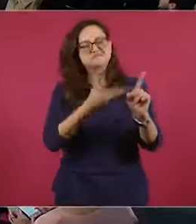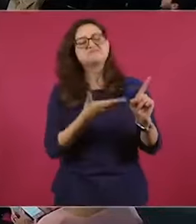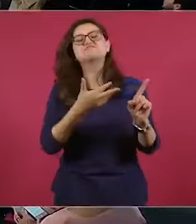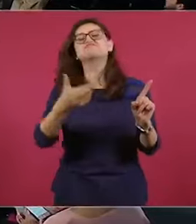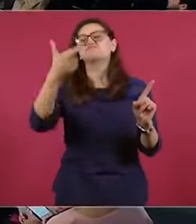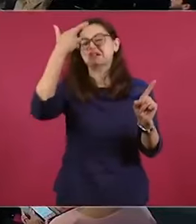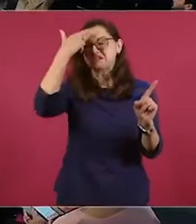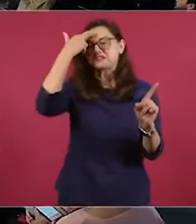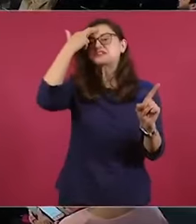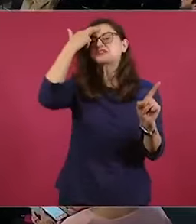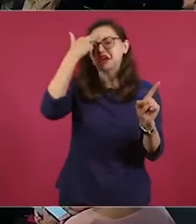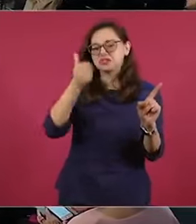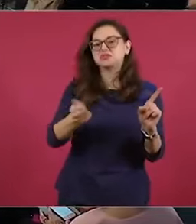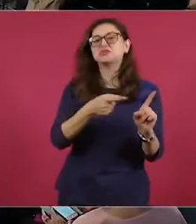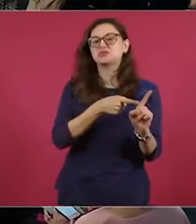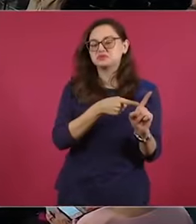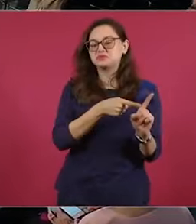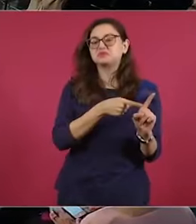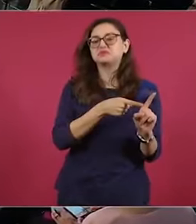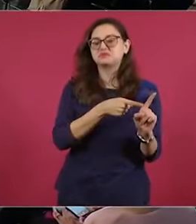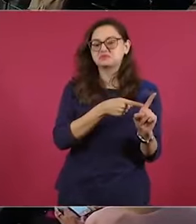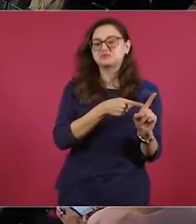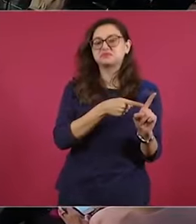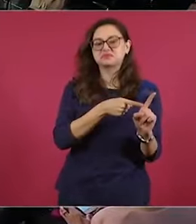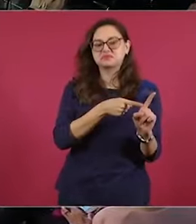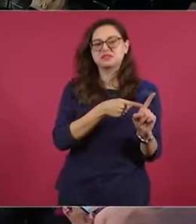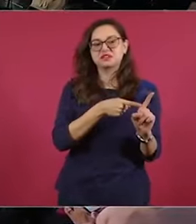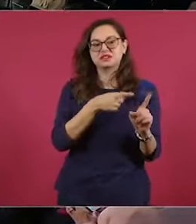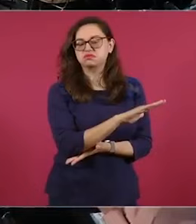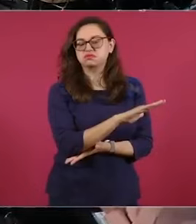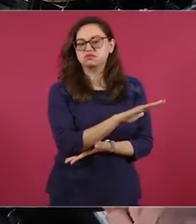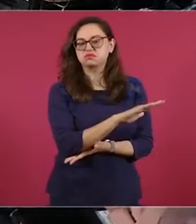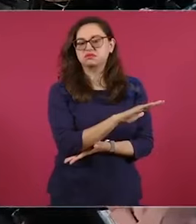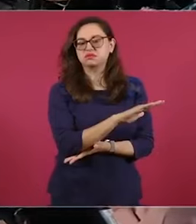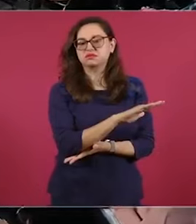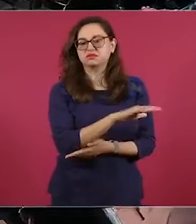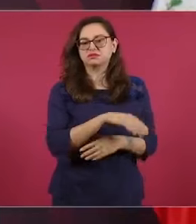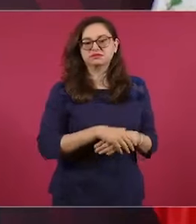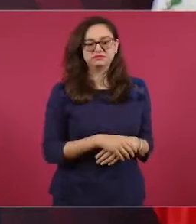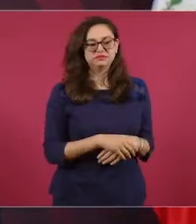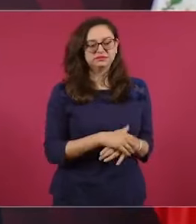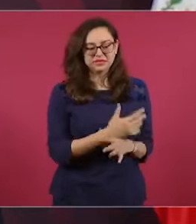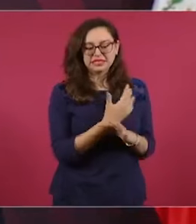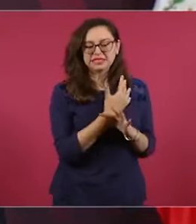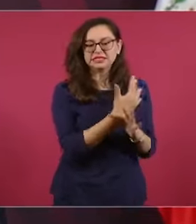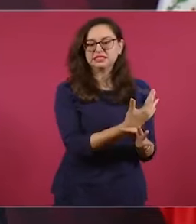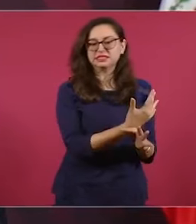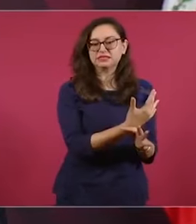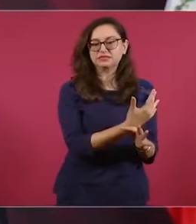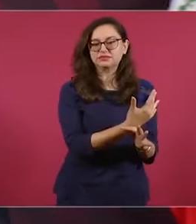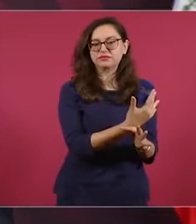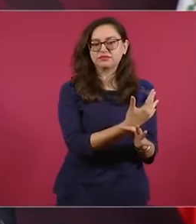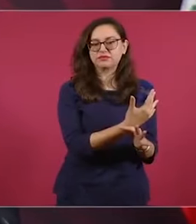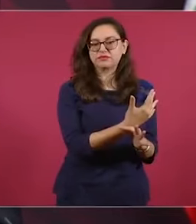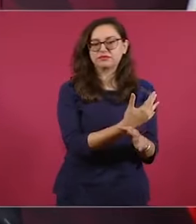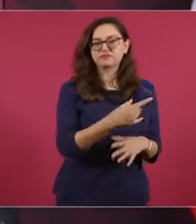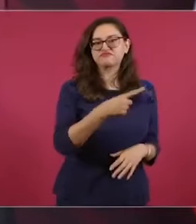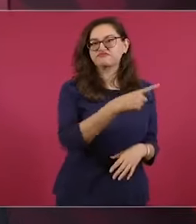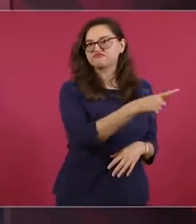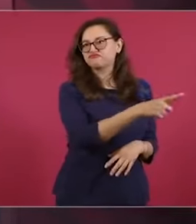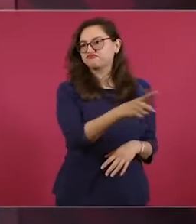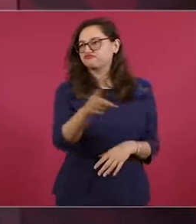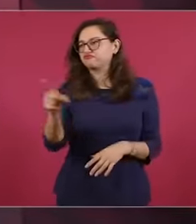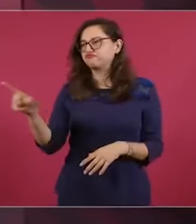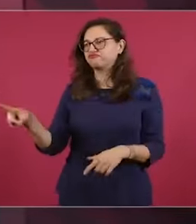que cuando lo estaban excomulgando llegó a decir a los oligarcas de